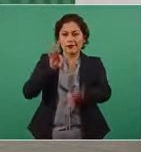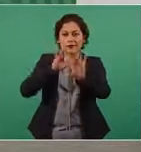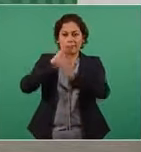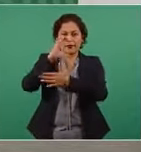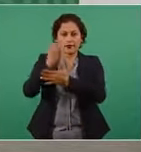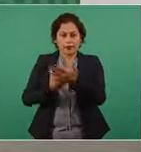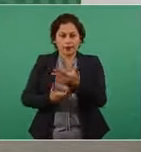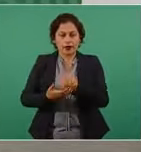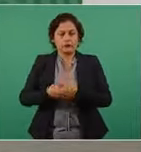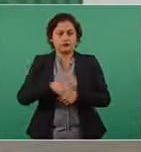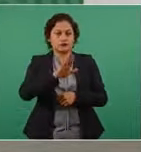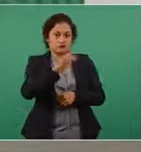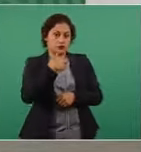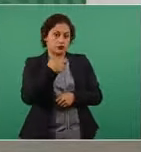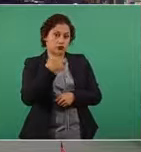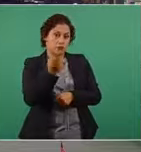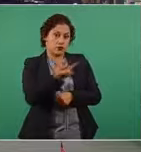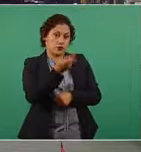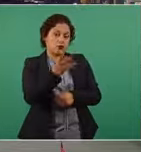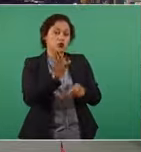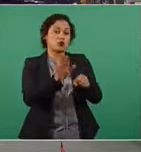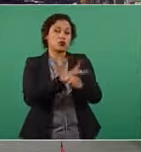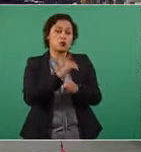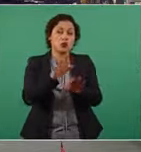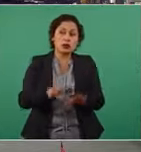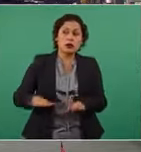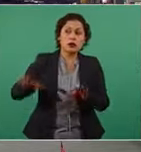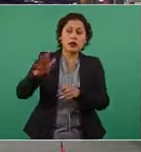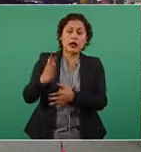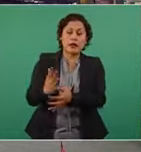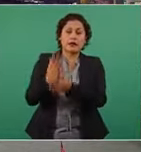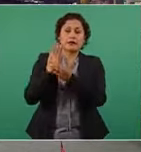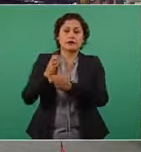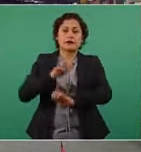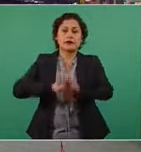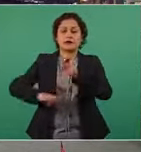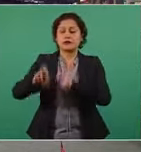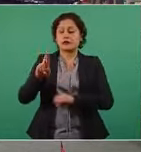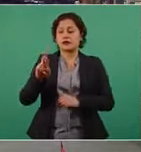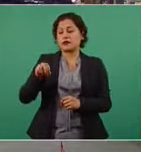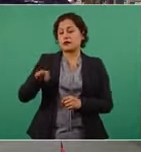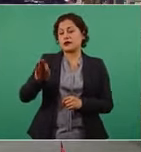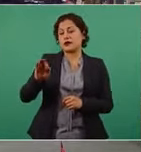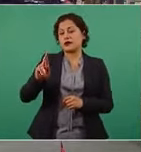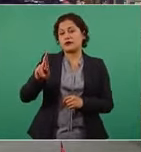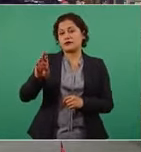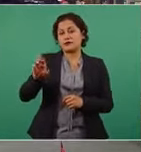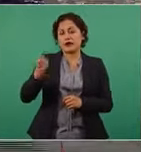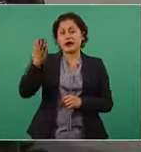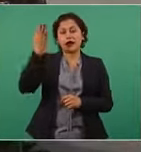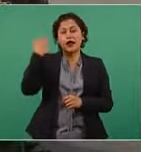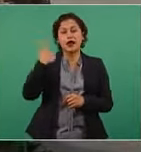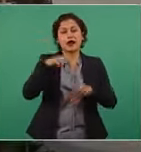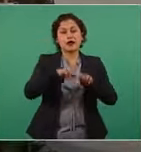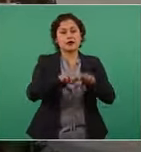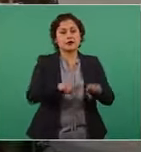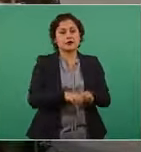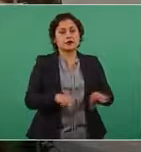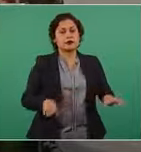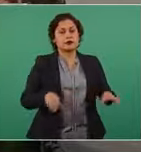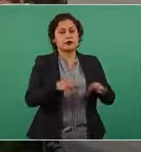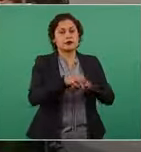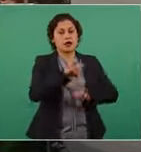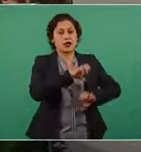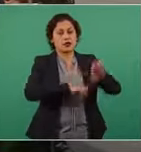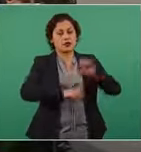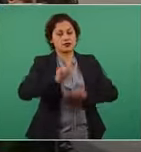Sí, se lo comento porque se mencionaba que hay una empresa Renfe que fue parte de un consorcio de empresas españolas